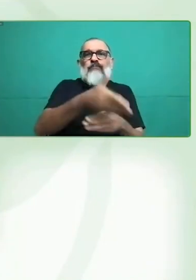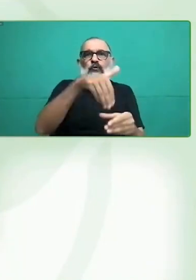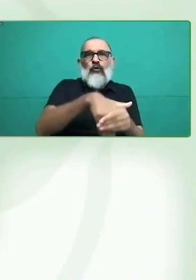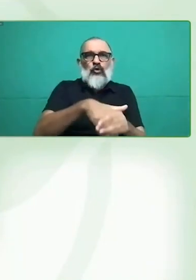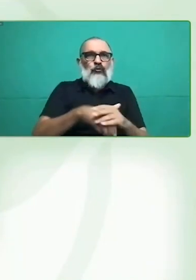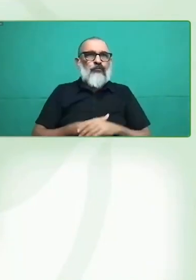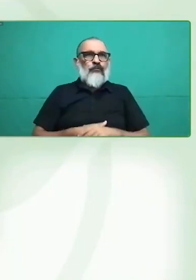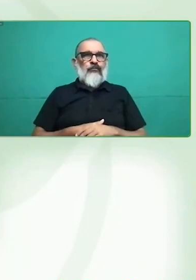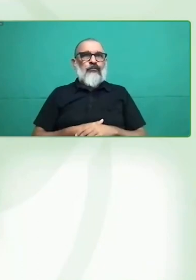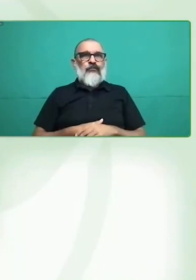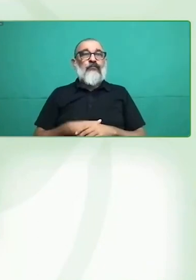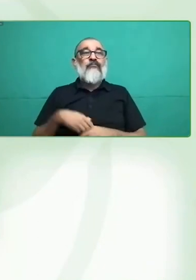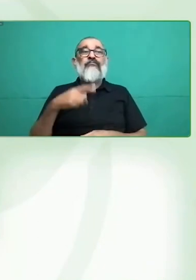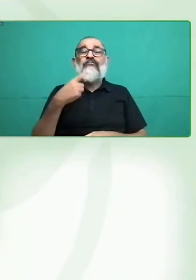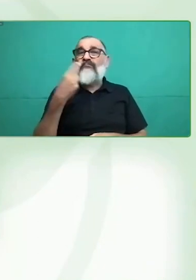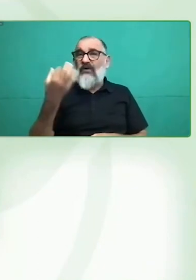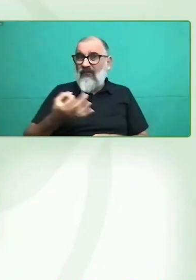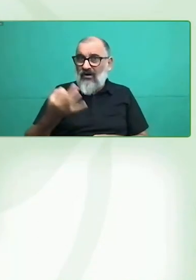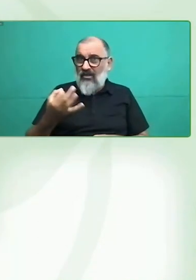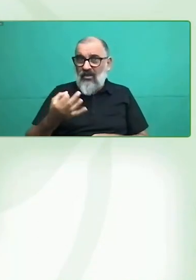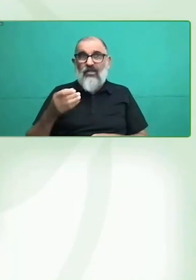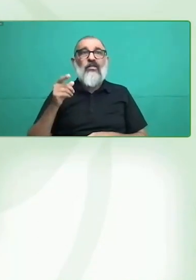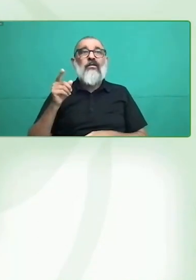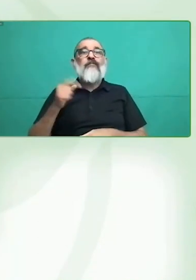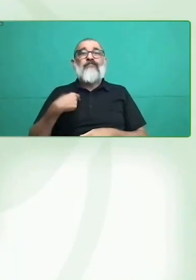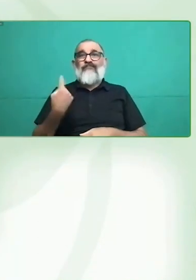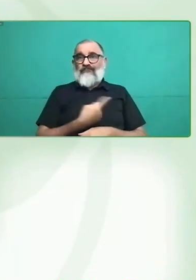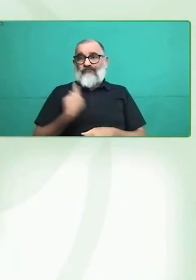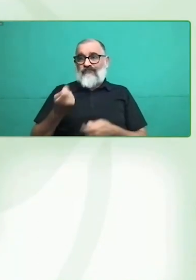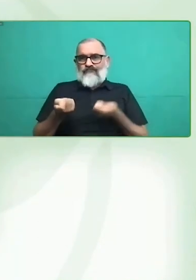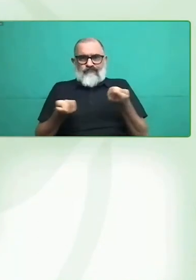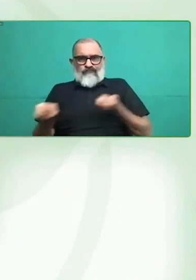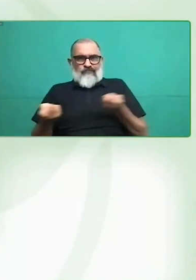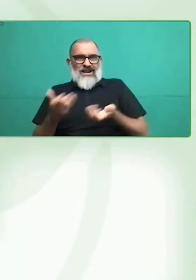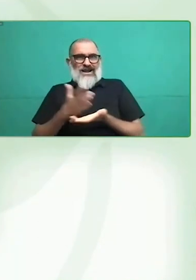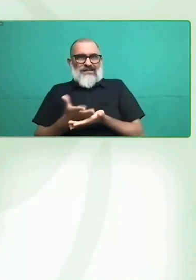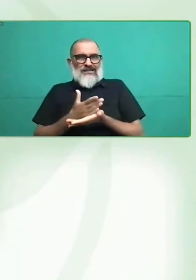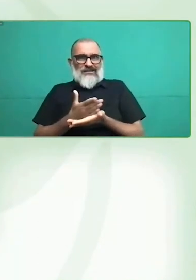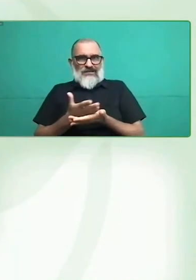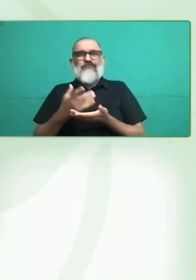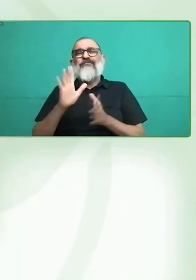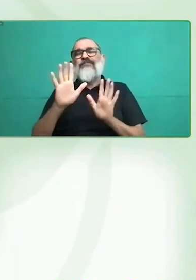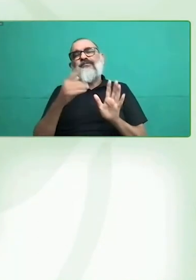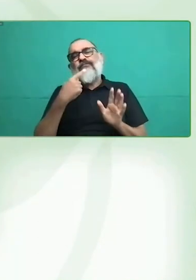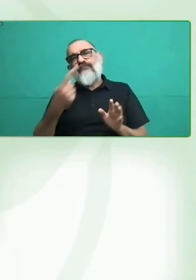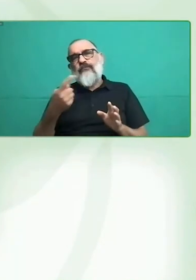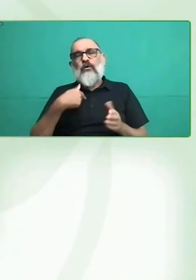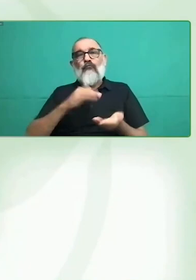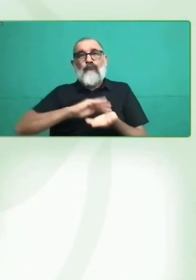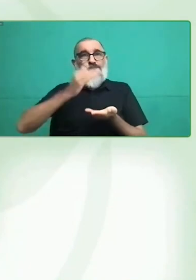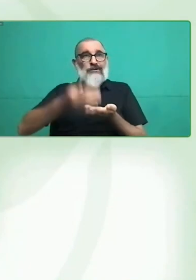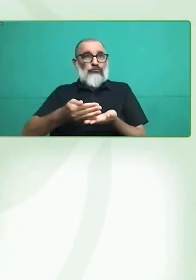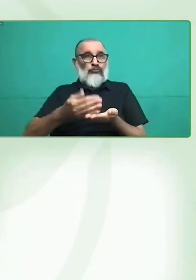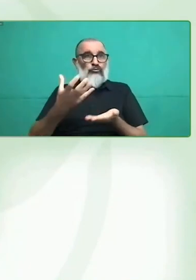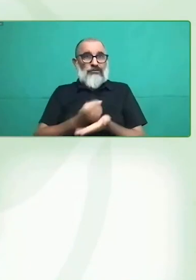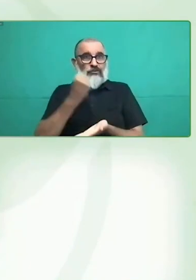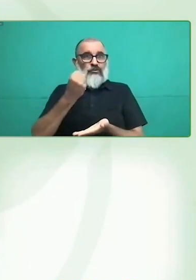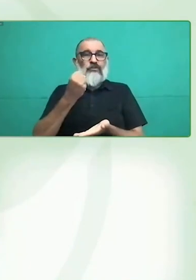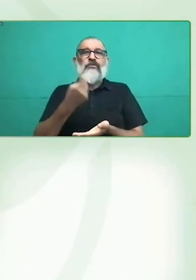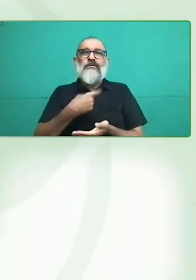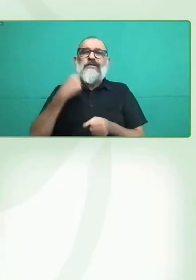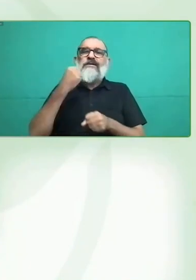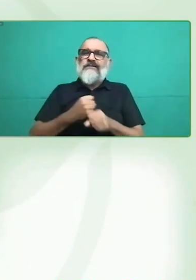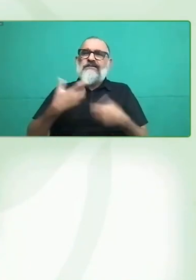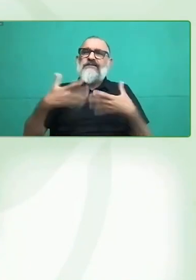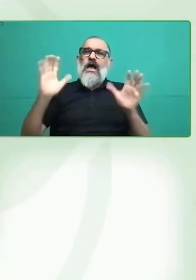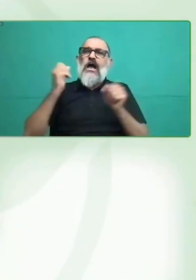12 o 13 años, nos ha permitido levantar iniciativas para que los actores que realmente